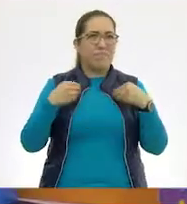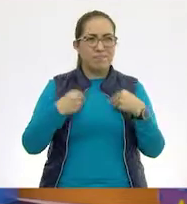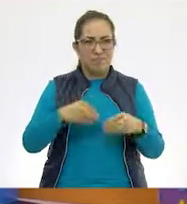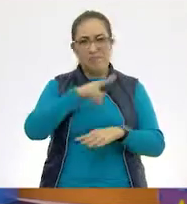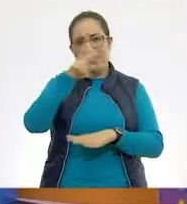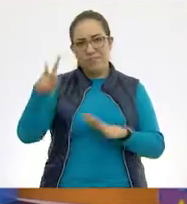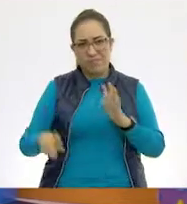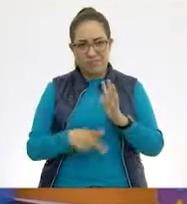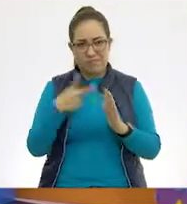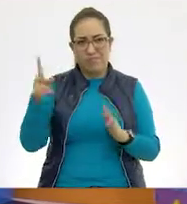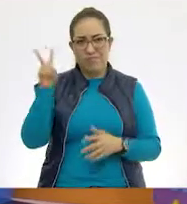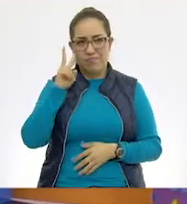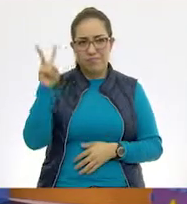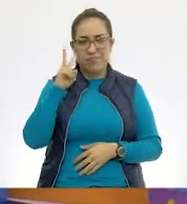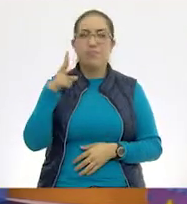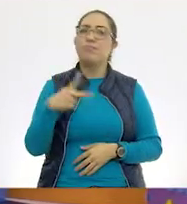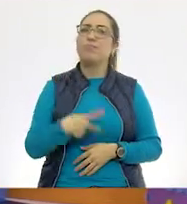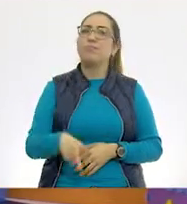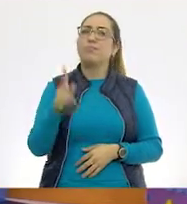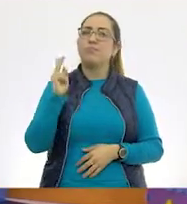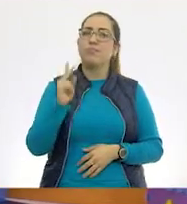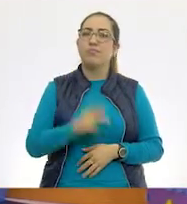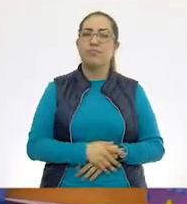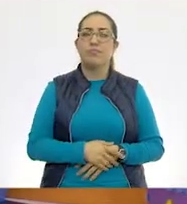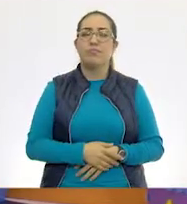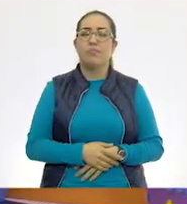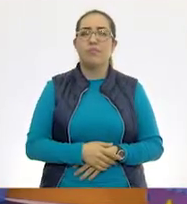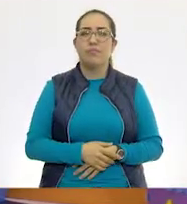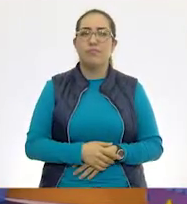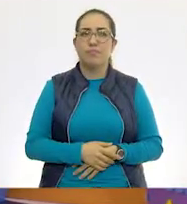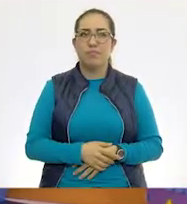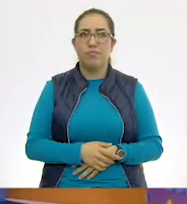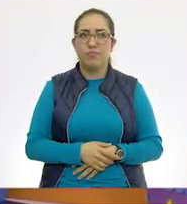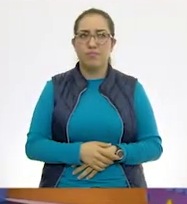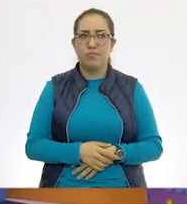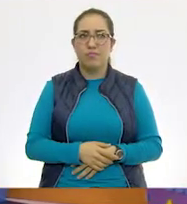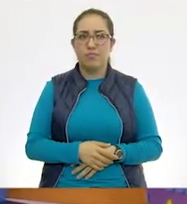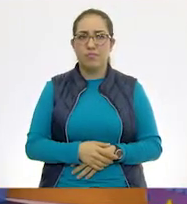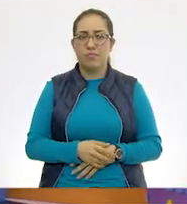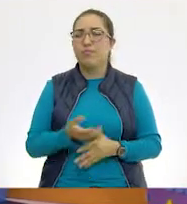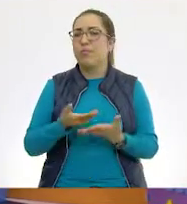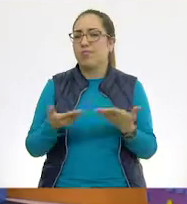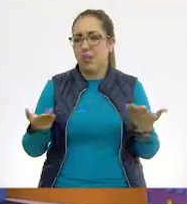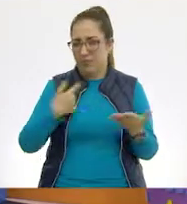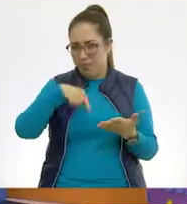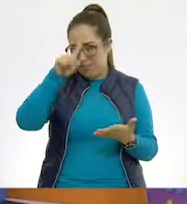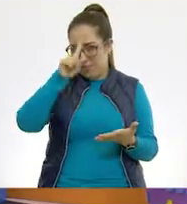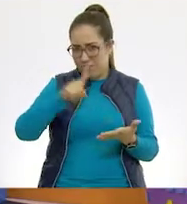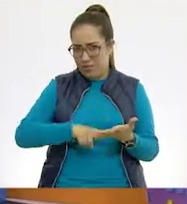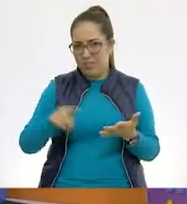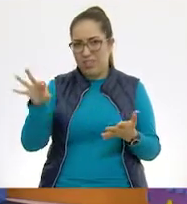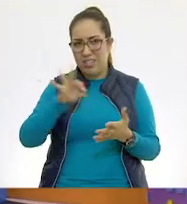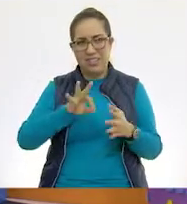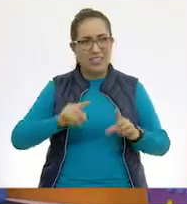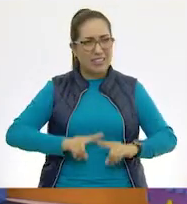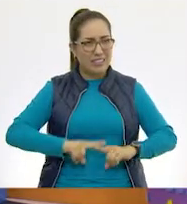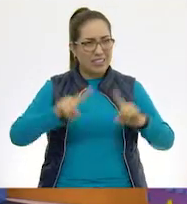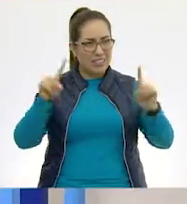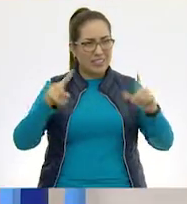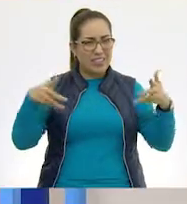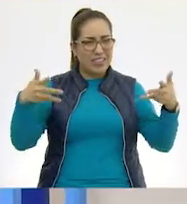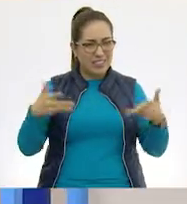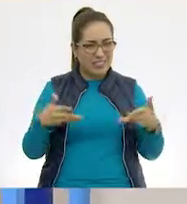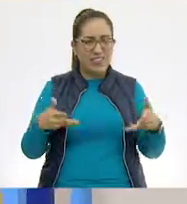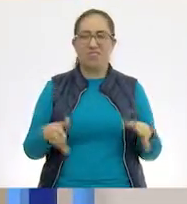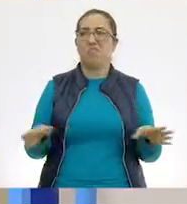uno antes de empezar. Va, perfecto. Pero yo ahora creo que podríamos hacerlo de manera diferente. ¿Cómo